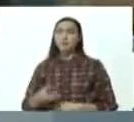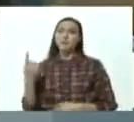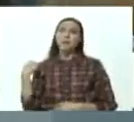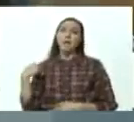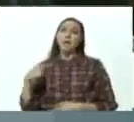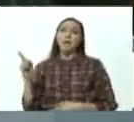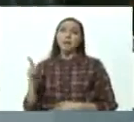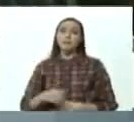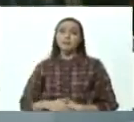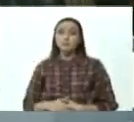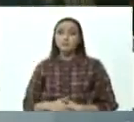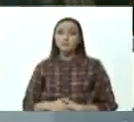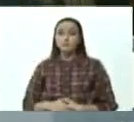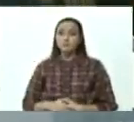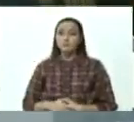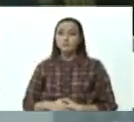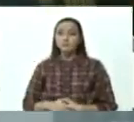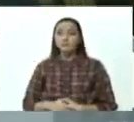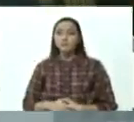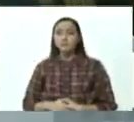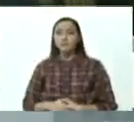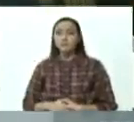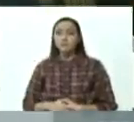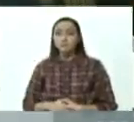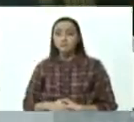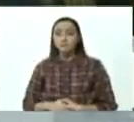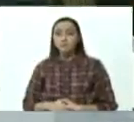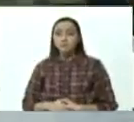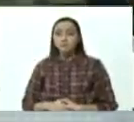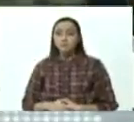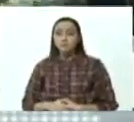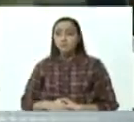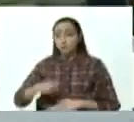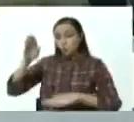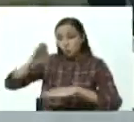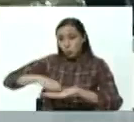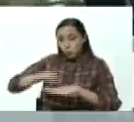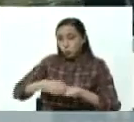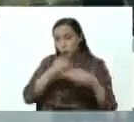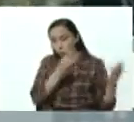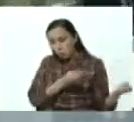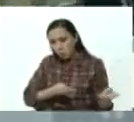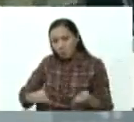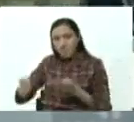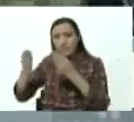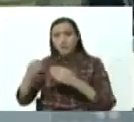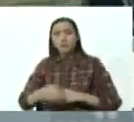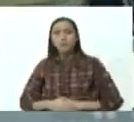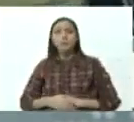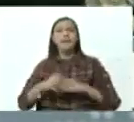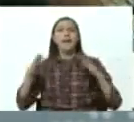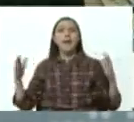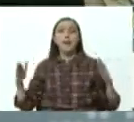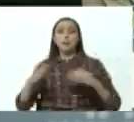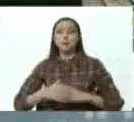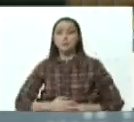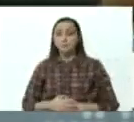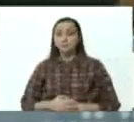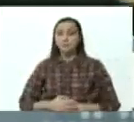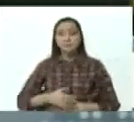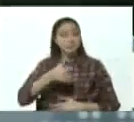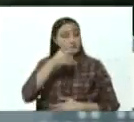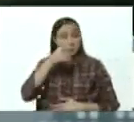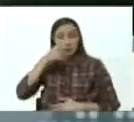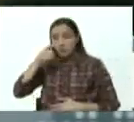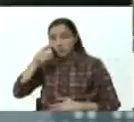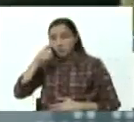tienen, hemos hecho una muy amplia convocatoria, invitaciones a la observación,